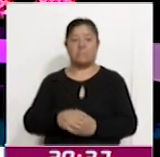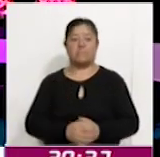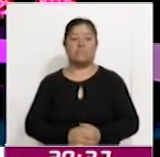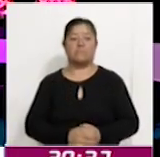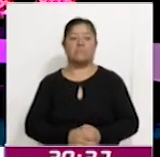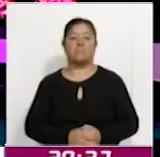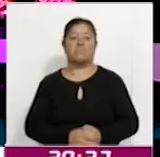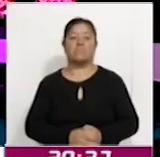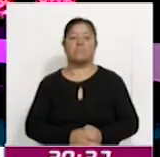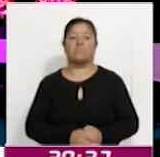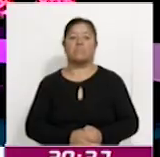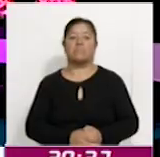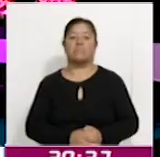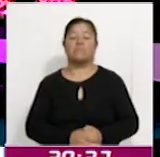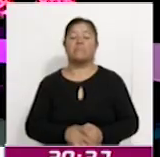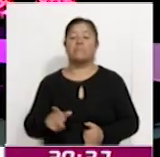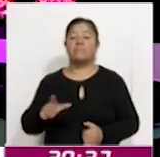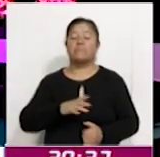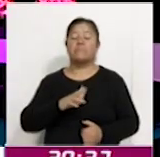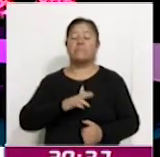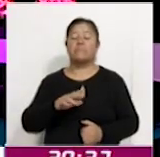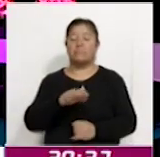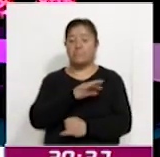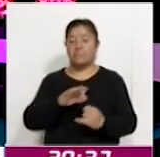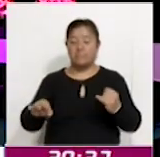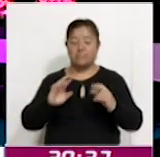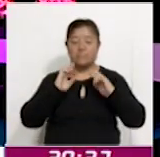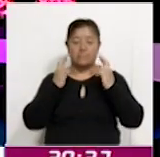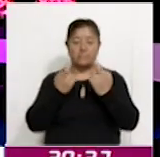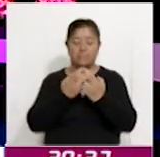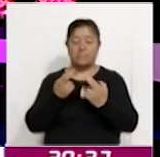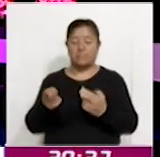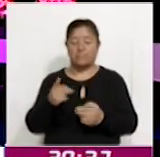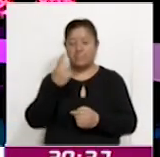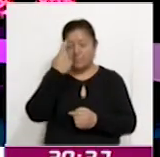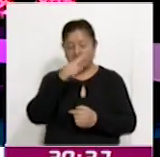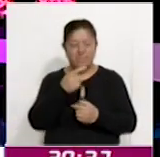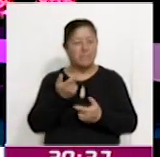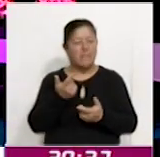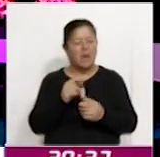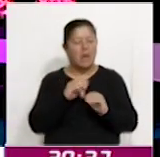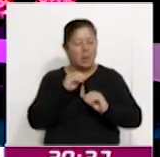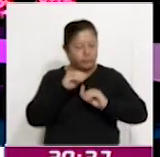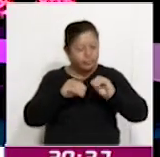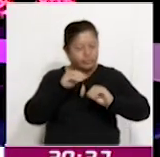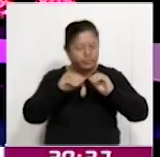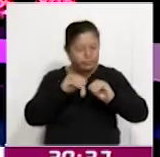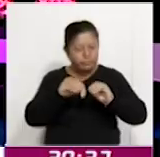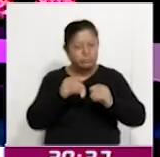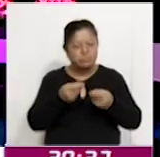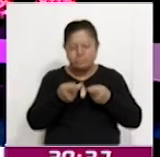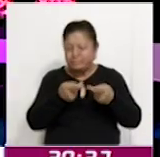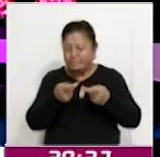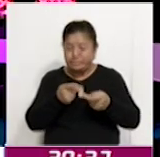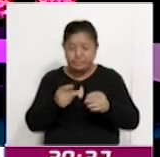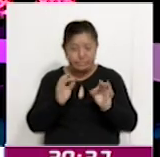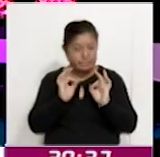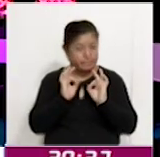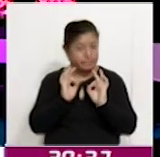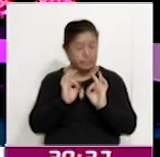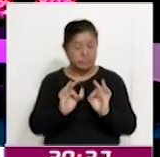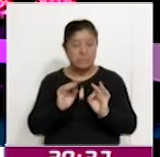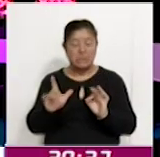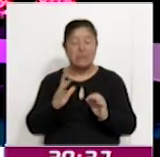realizó la última sesión extraordinaria para afinar los detalles antes de la jornada electoral extraordinaria del próximo